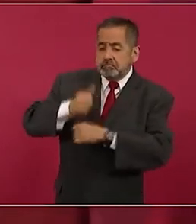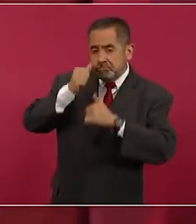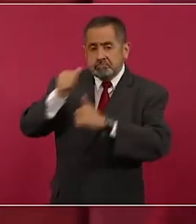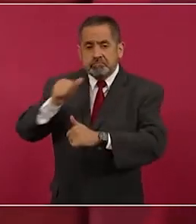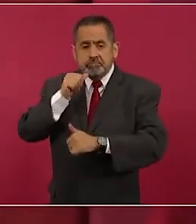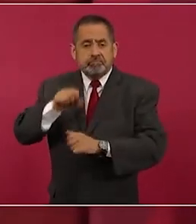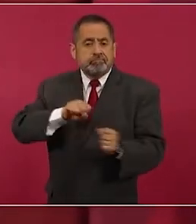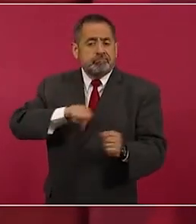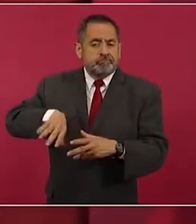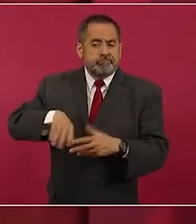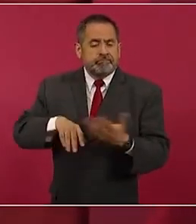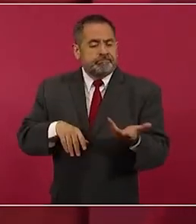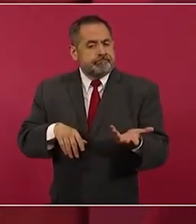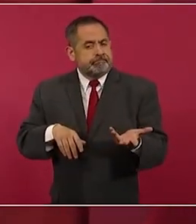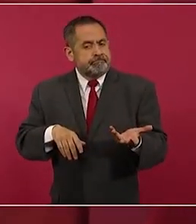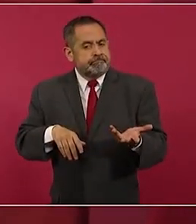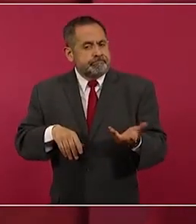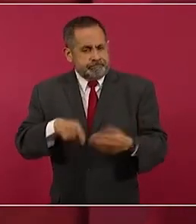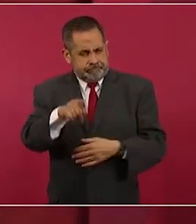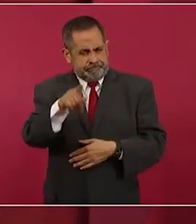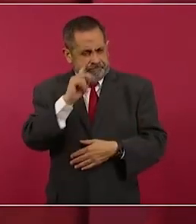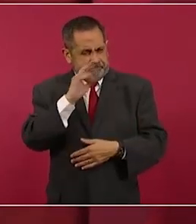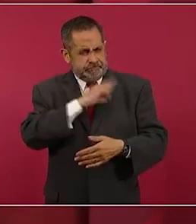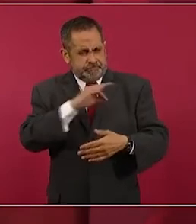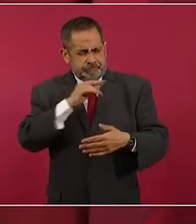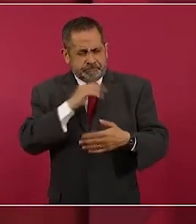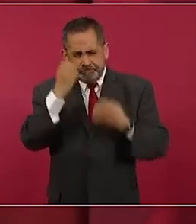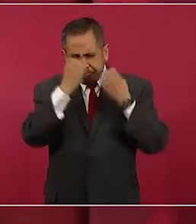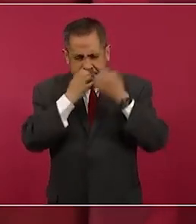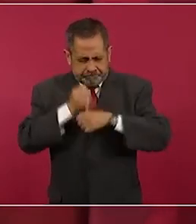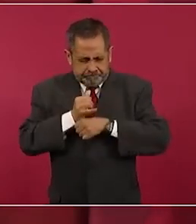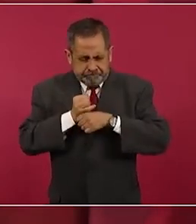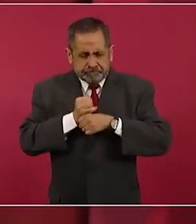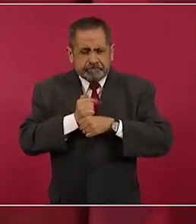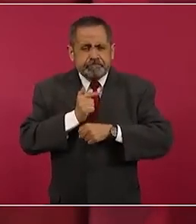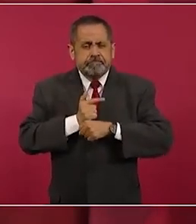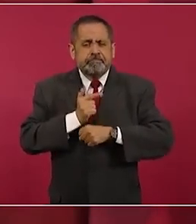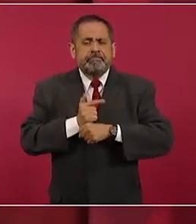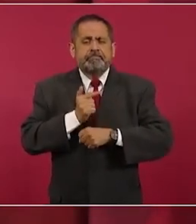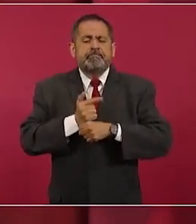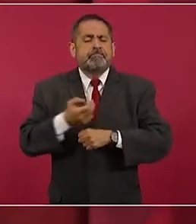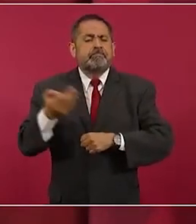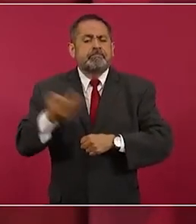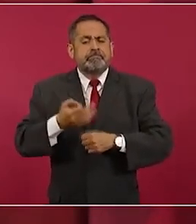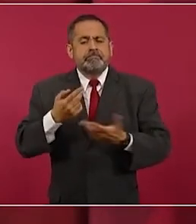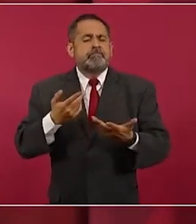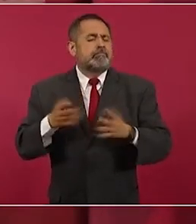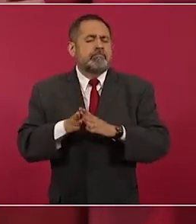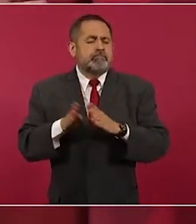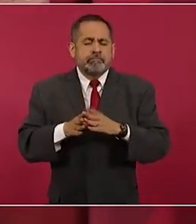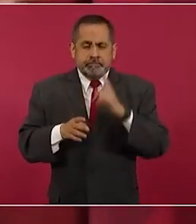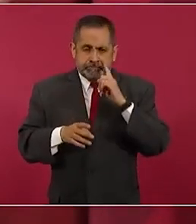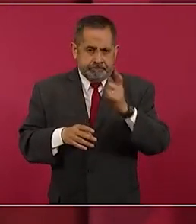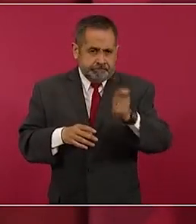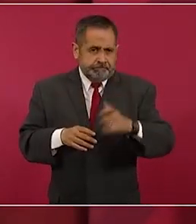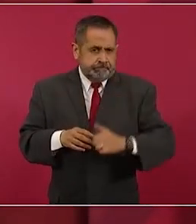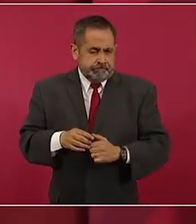Eso lo pueden ustedes constatar con